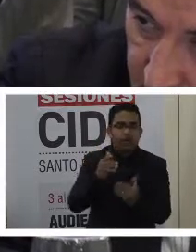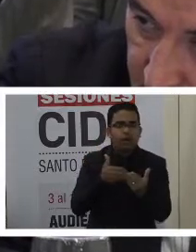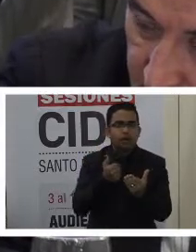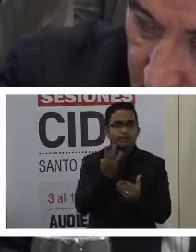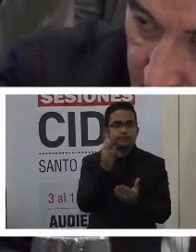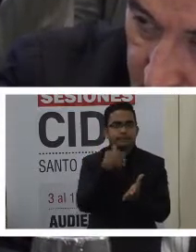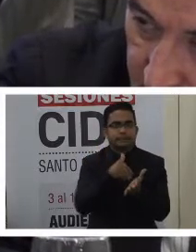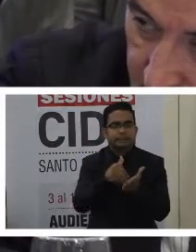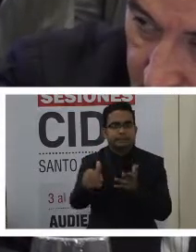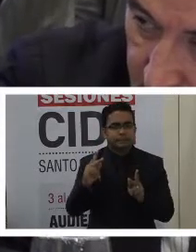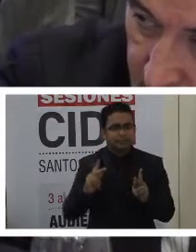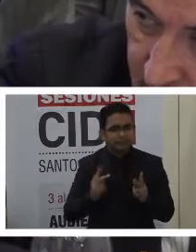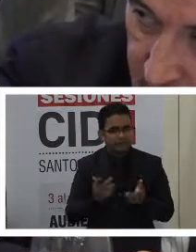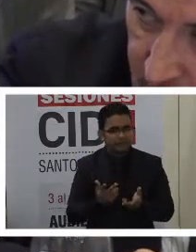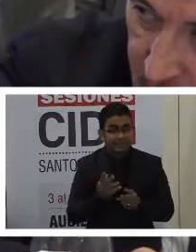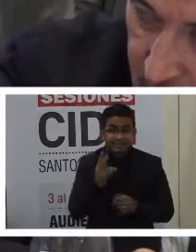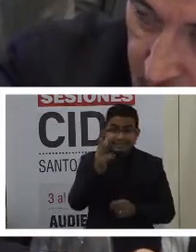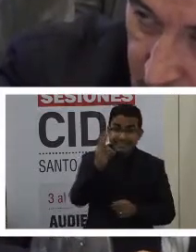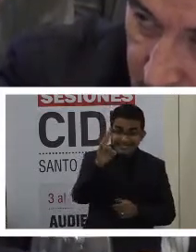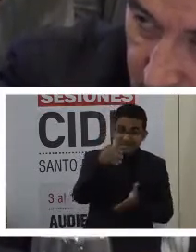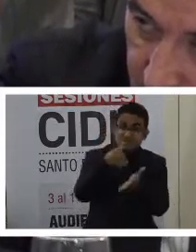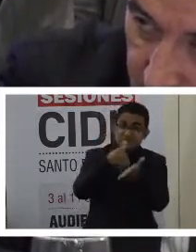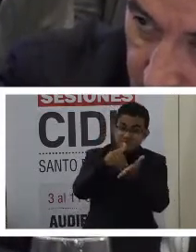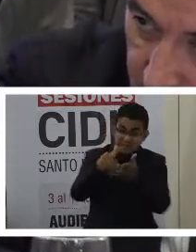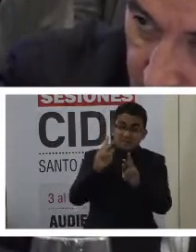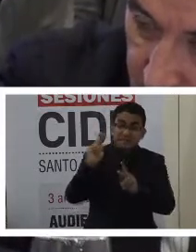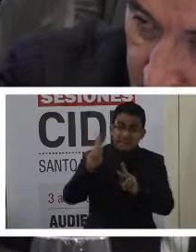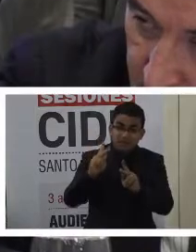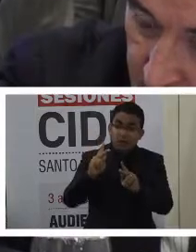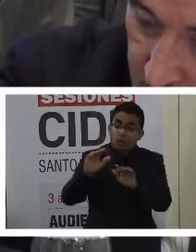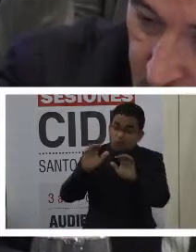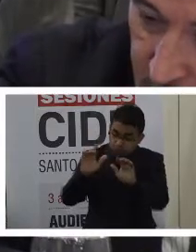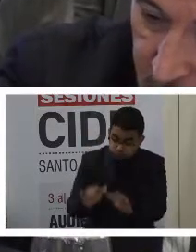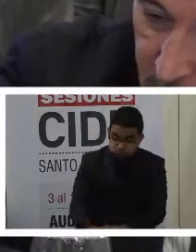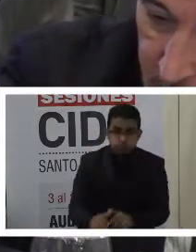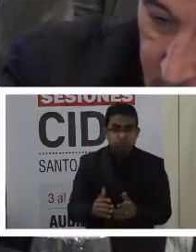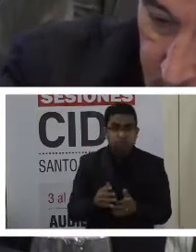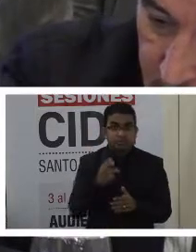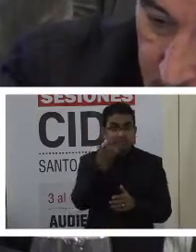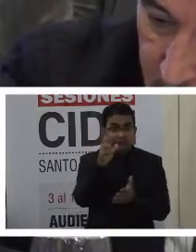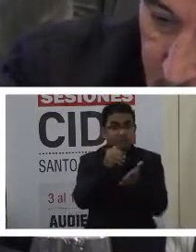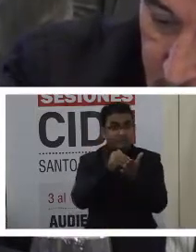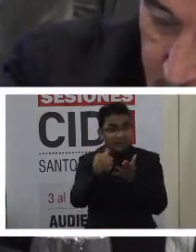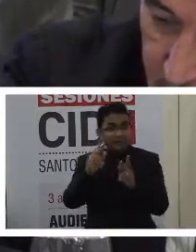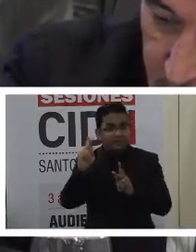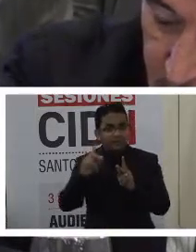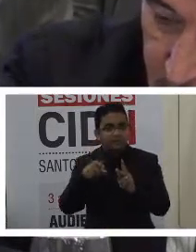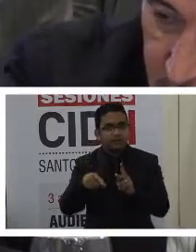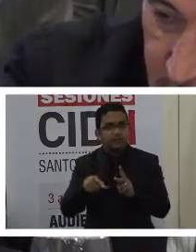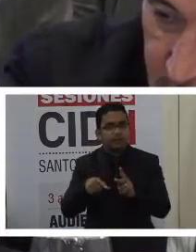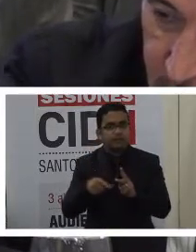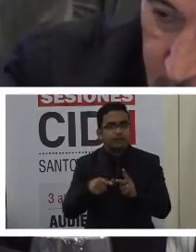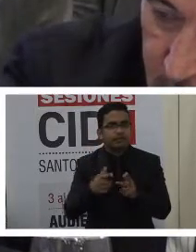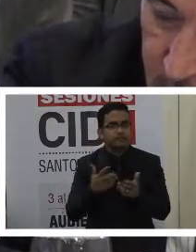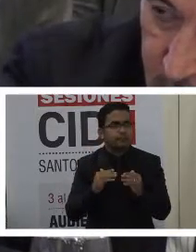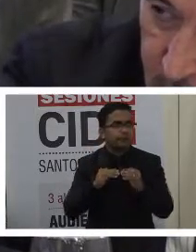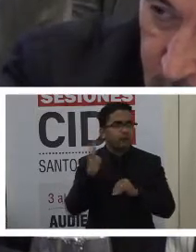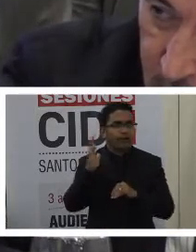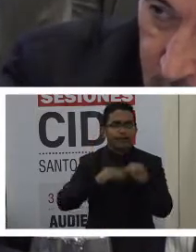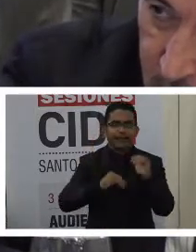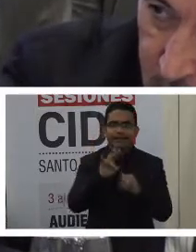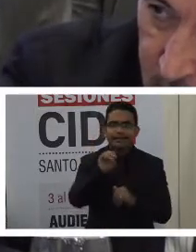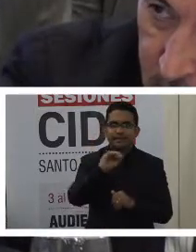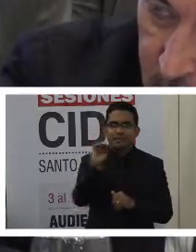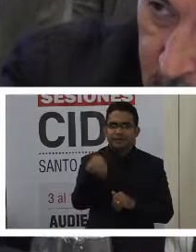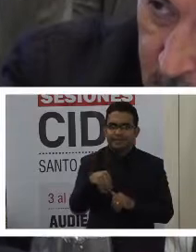personas. 17 millones de personas. 17 millones de personas estadísticamente es más del 70%